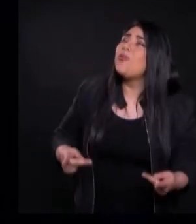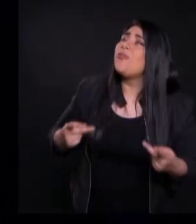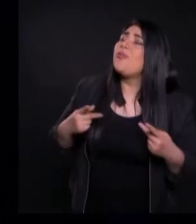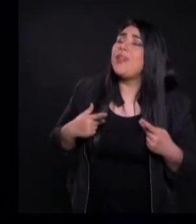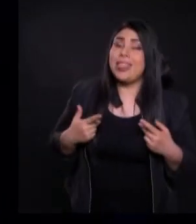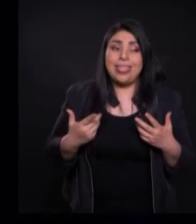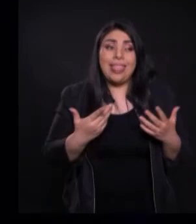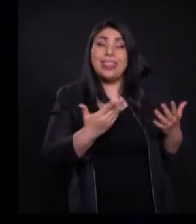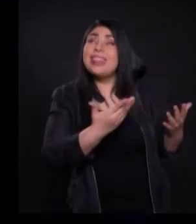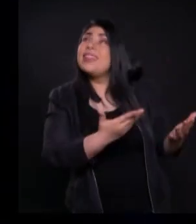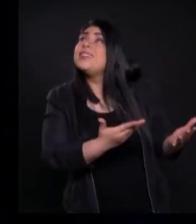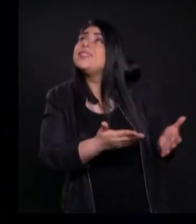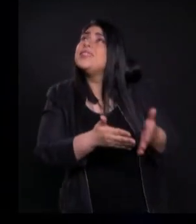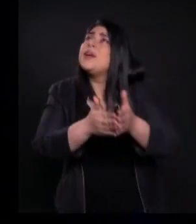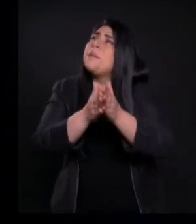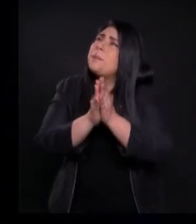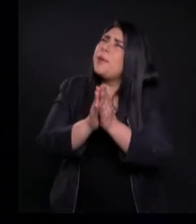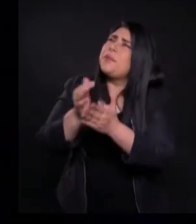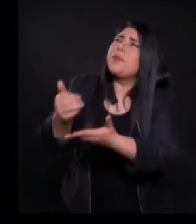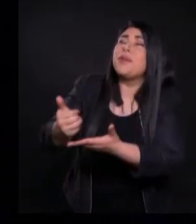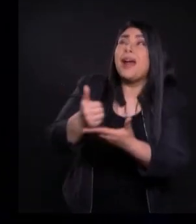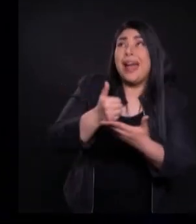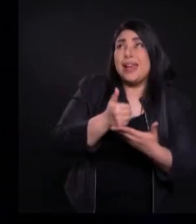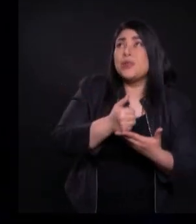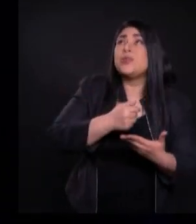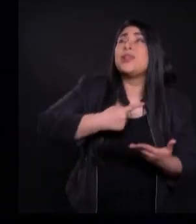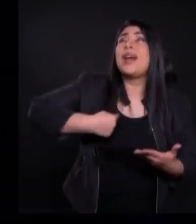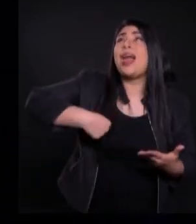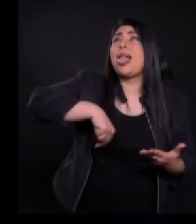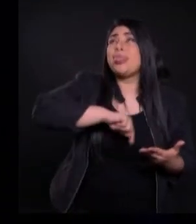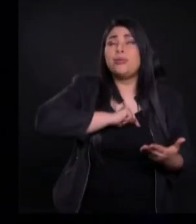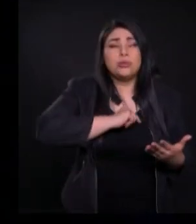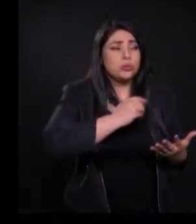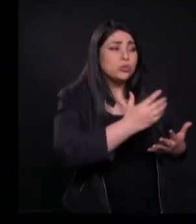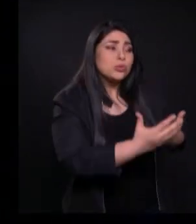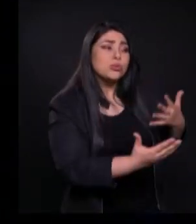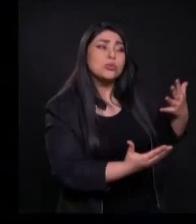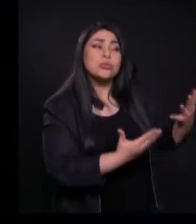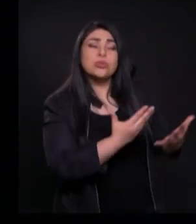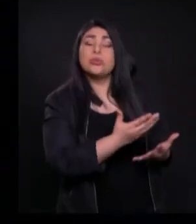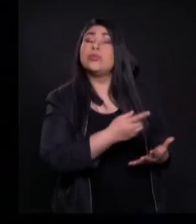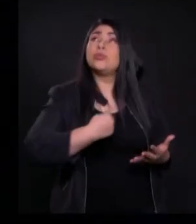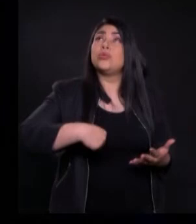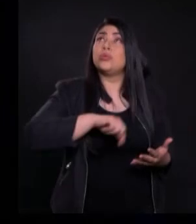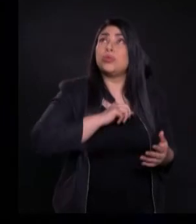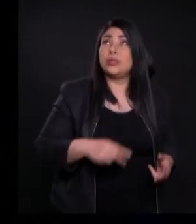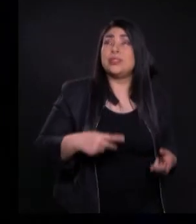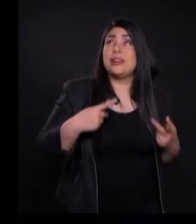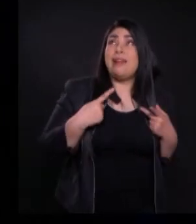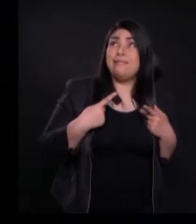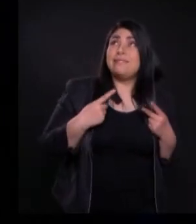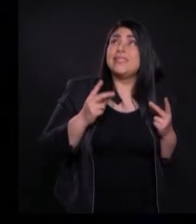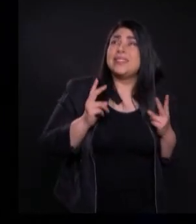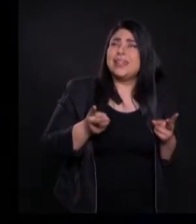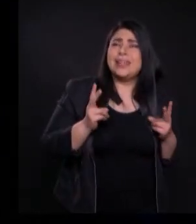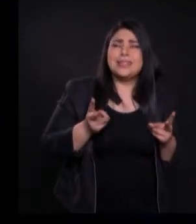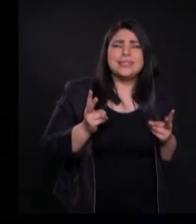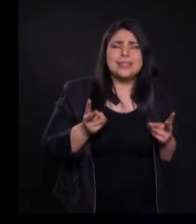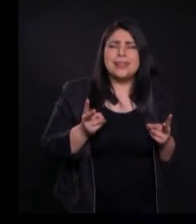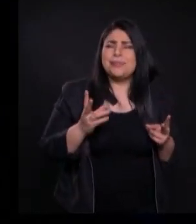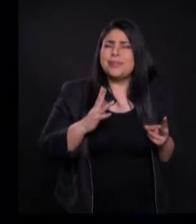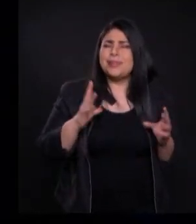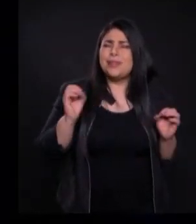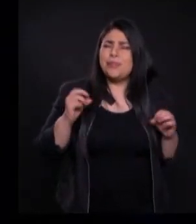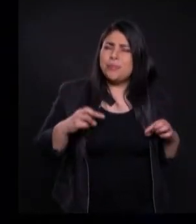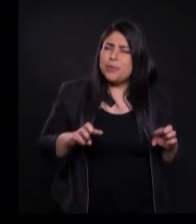Ayúdanos Ayúdanos A poder Servir A otros Y que Nuestra vida Este rodeada De eso Señor De oportunidades Para